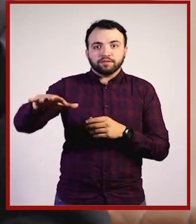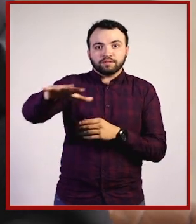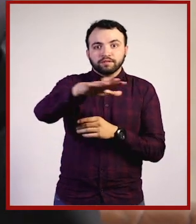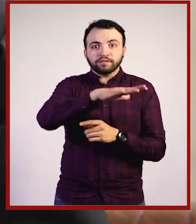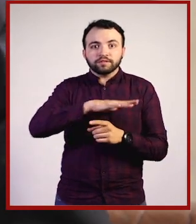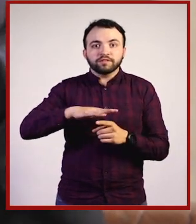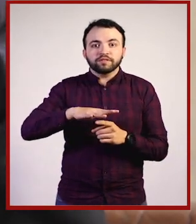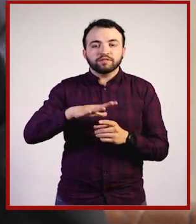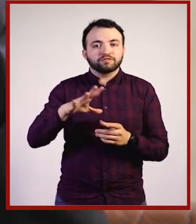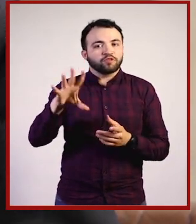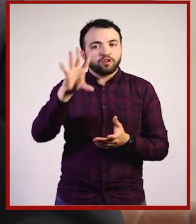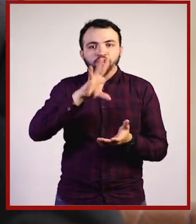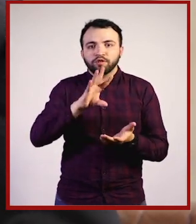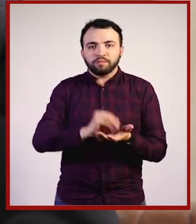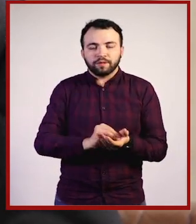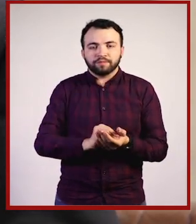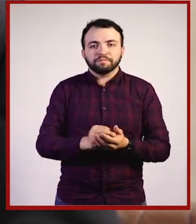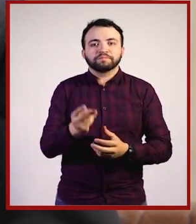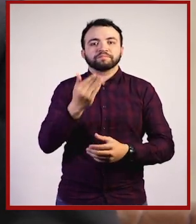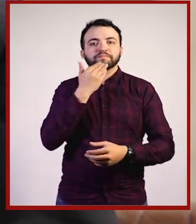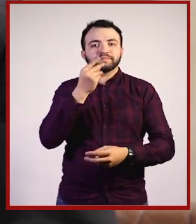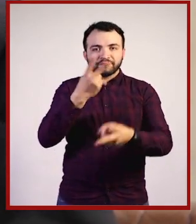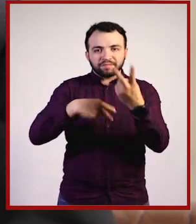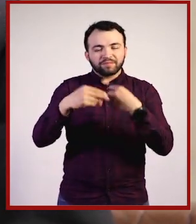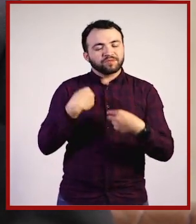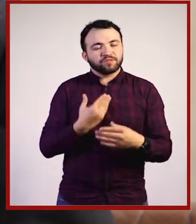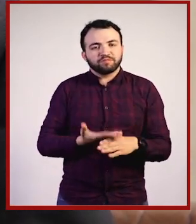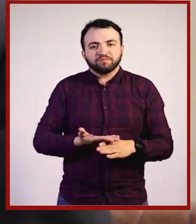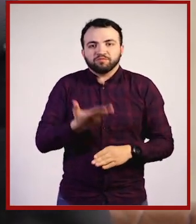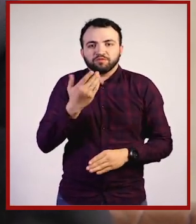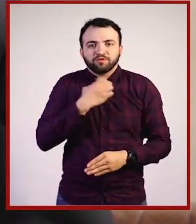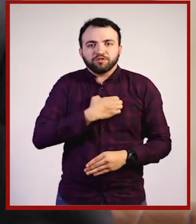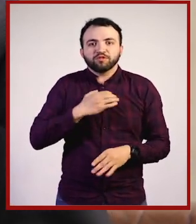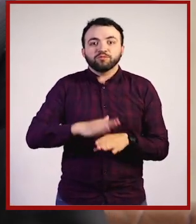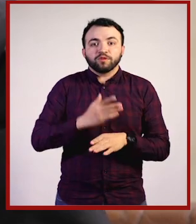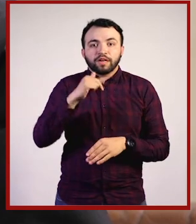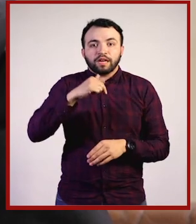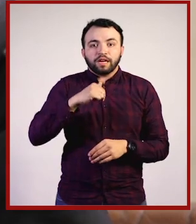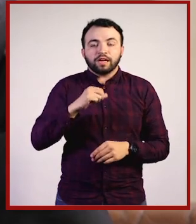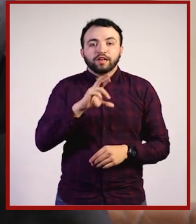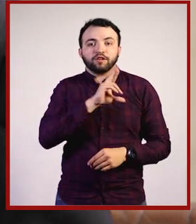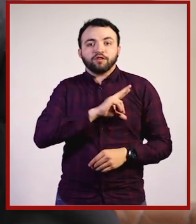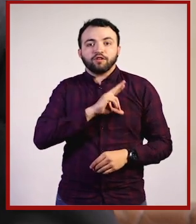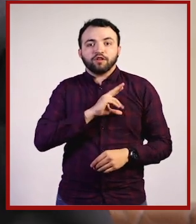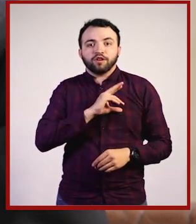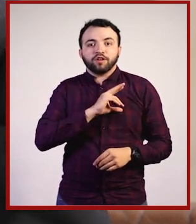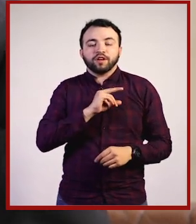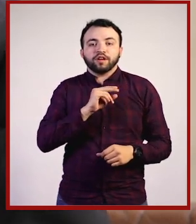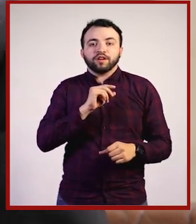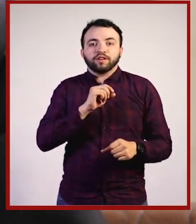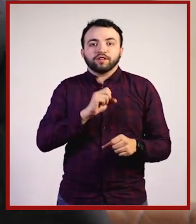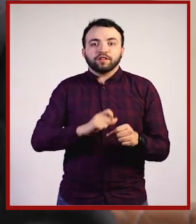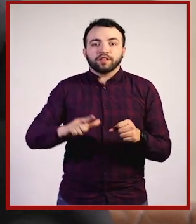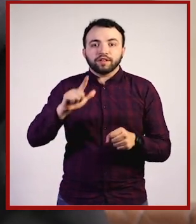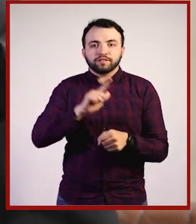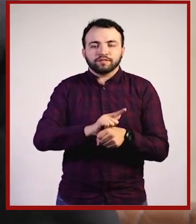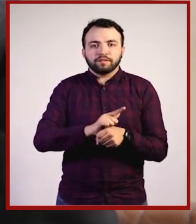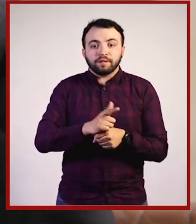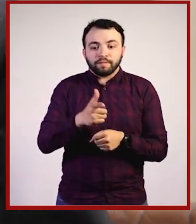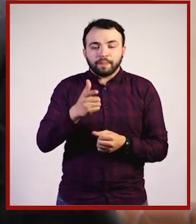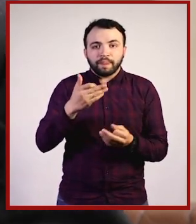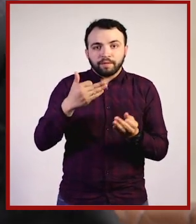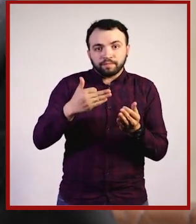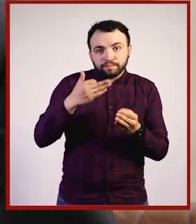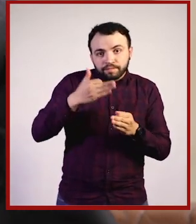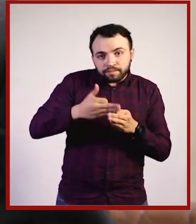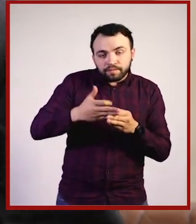Bienvenidos, jóvenes en TV. El día de hoy estoy muy contento porque estamos transmitiendo desde el Colegio Nacional. Y está con nosotros un escritor,